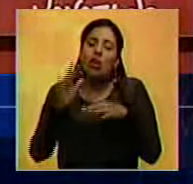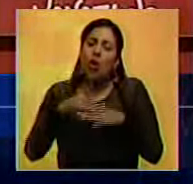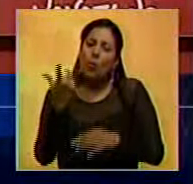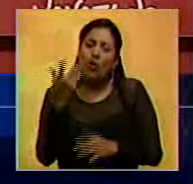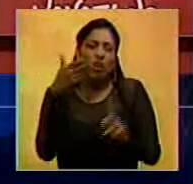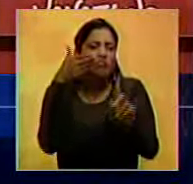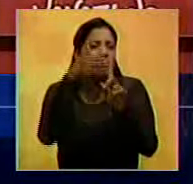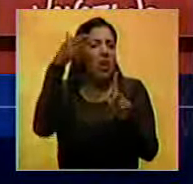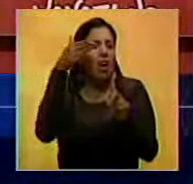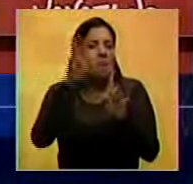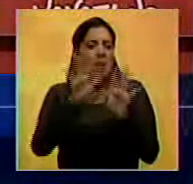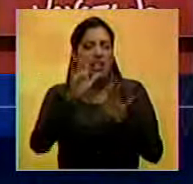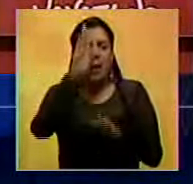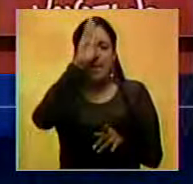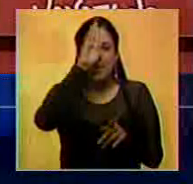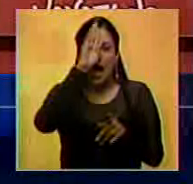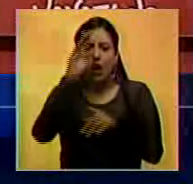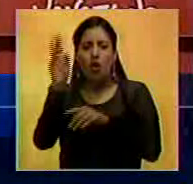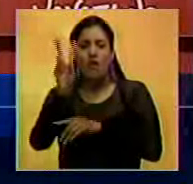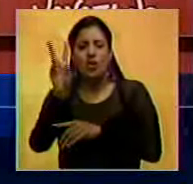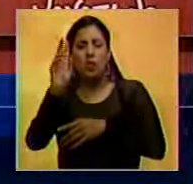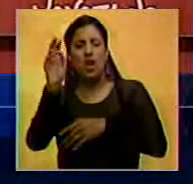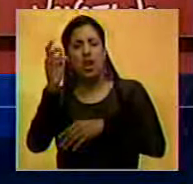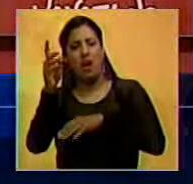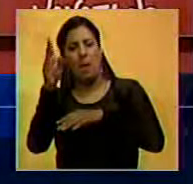sólo atacaron a los bancos del Estado?